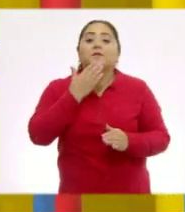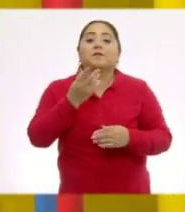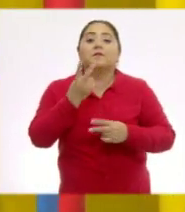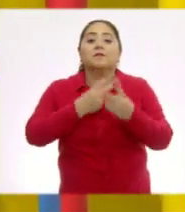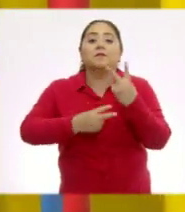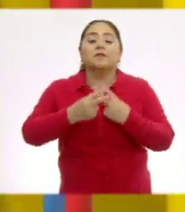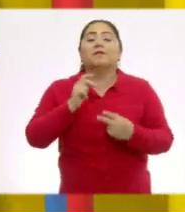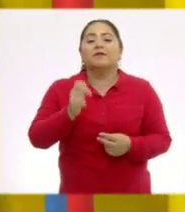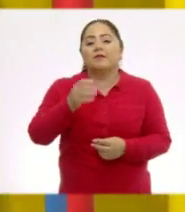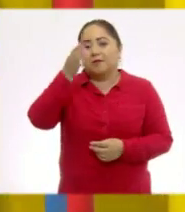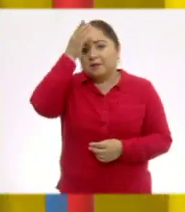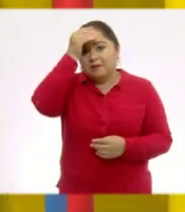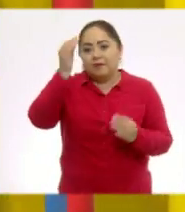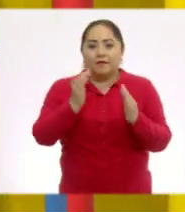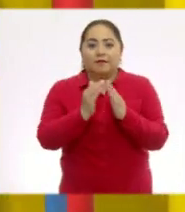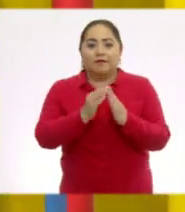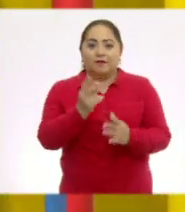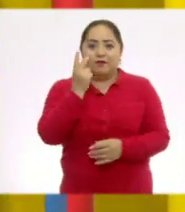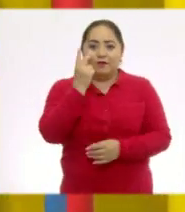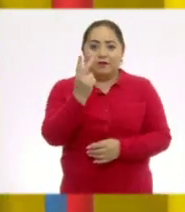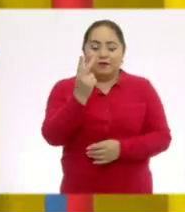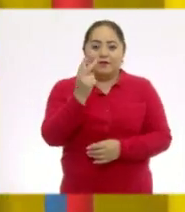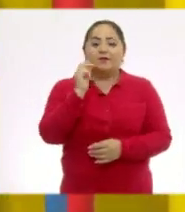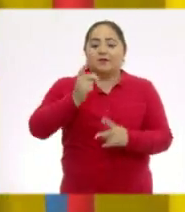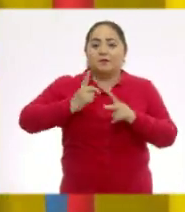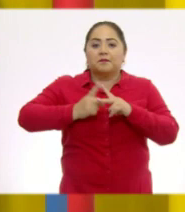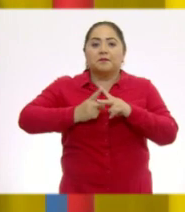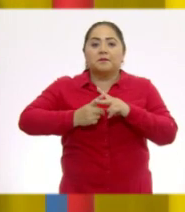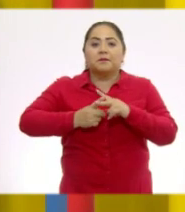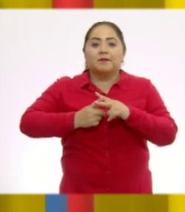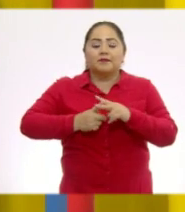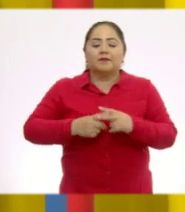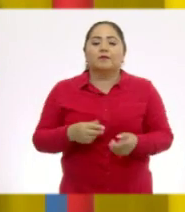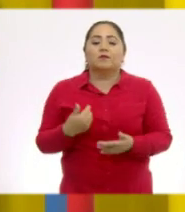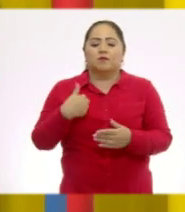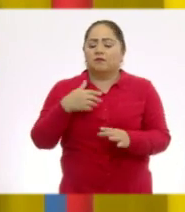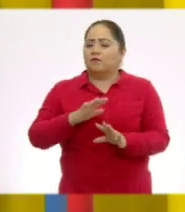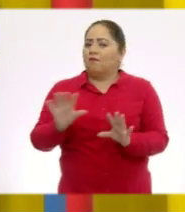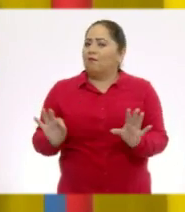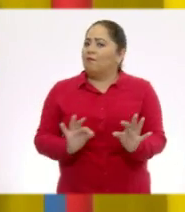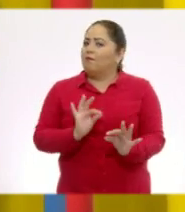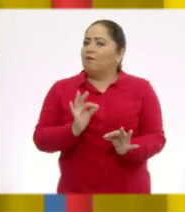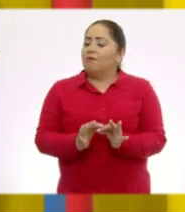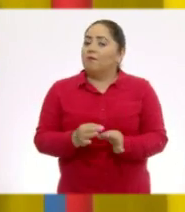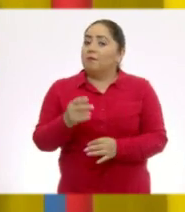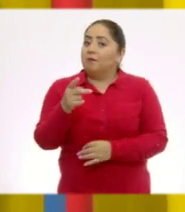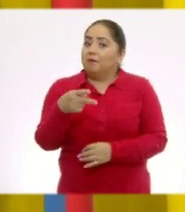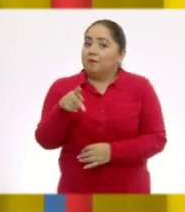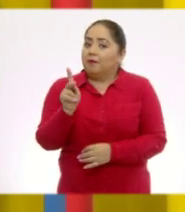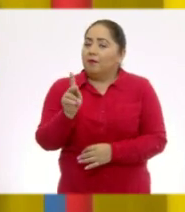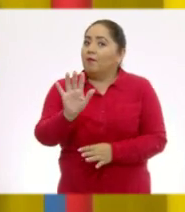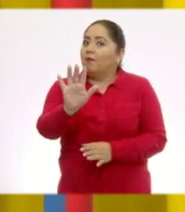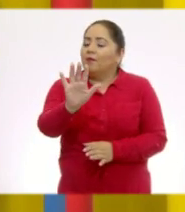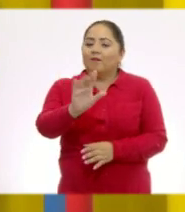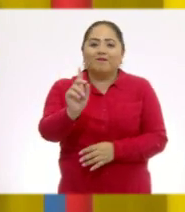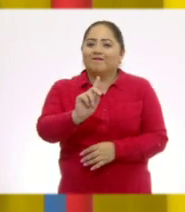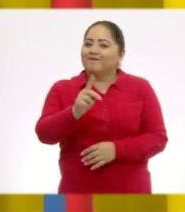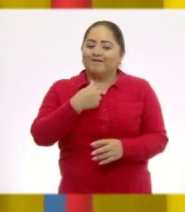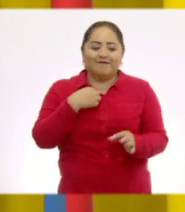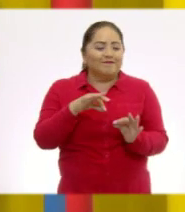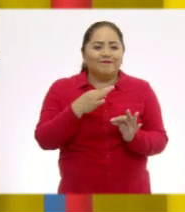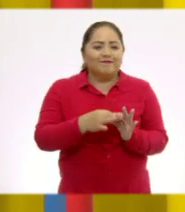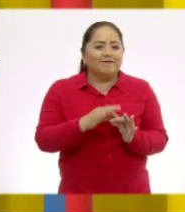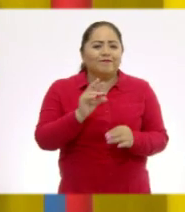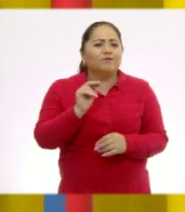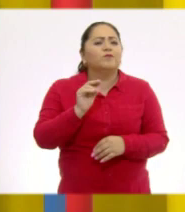a Aprenden Casa 2 a la asignatura de matemáticas. Yo ya estoy listísimo, pero... ¡Ah, no! No estoy listo. ¿Y